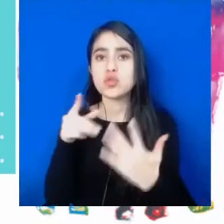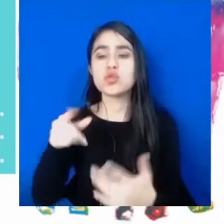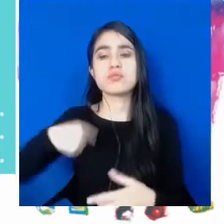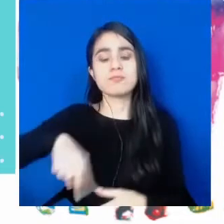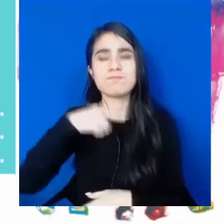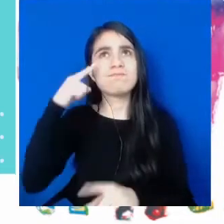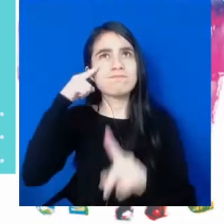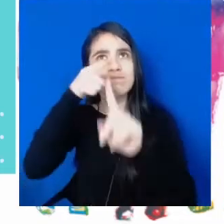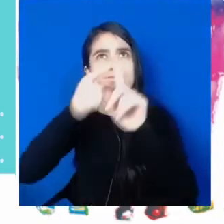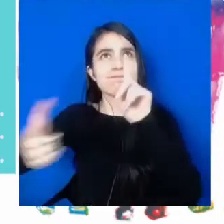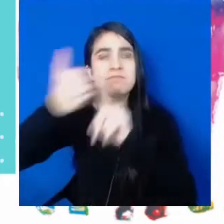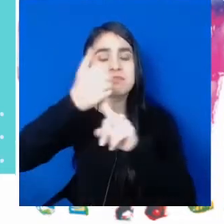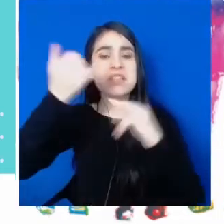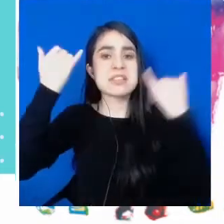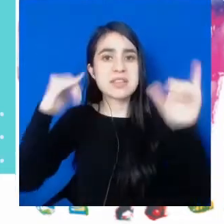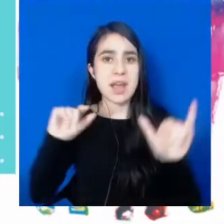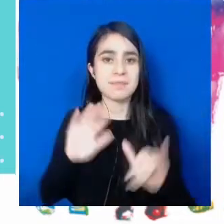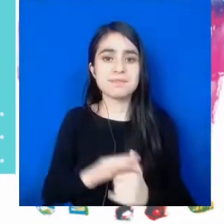metas que hemos alcanzado.